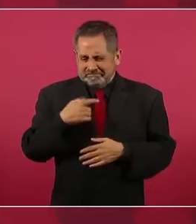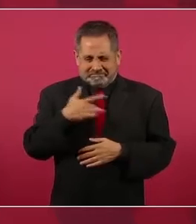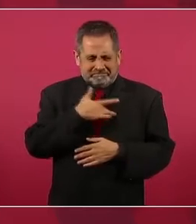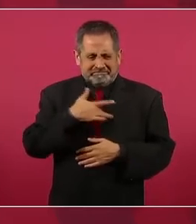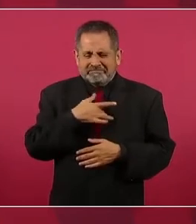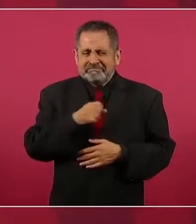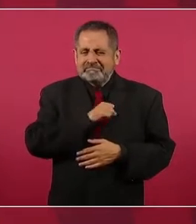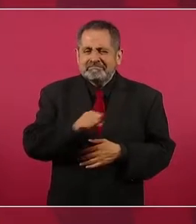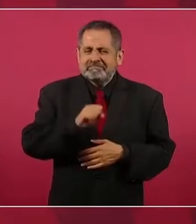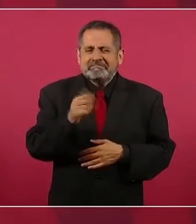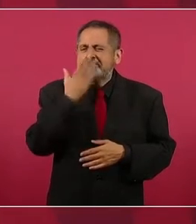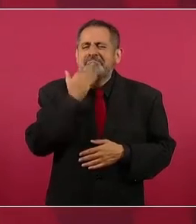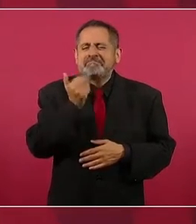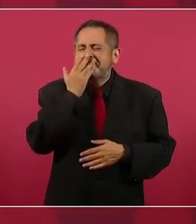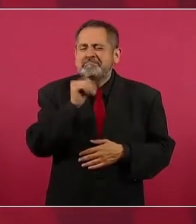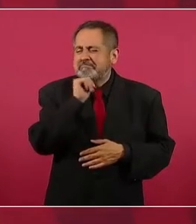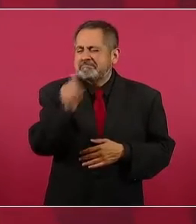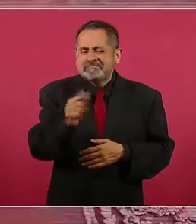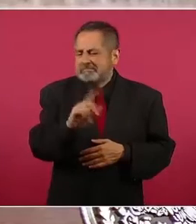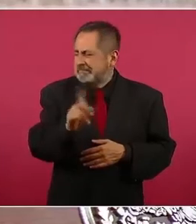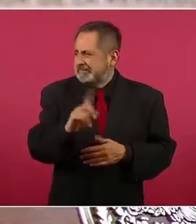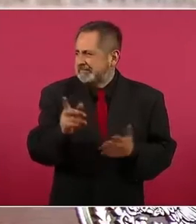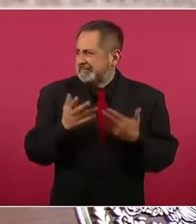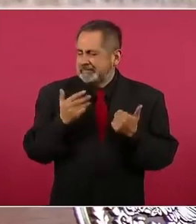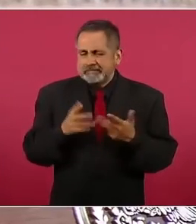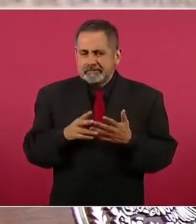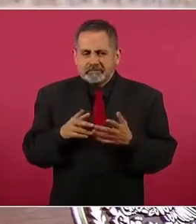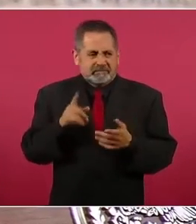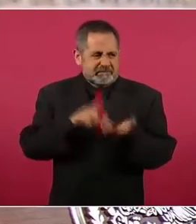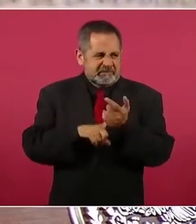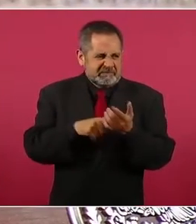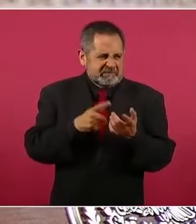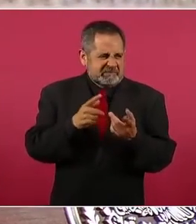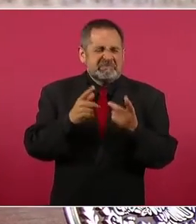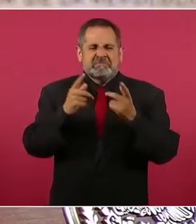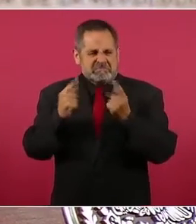actuamos de mala fe. Sí,